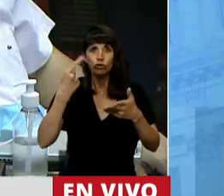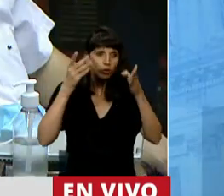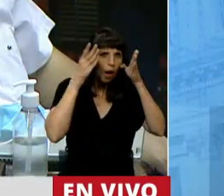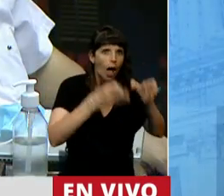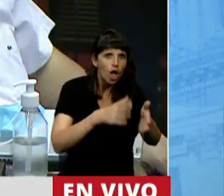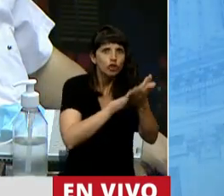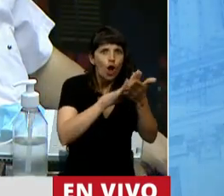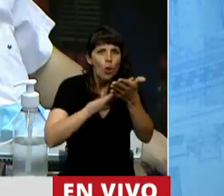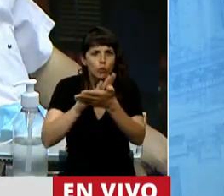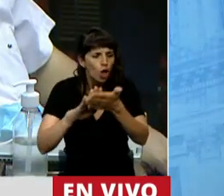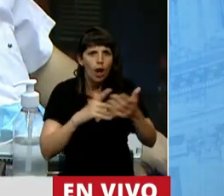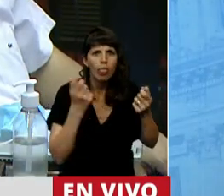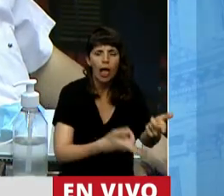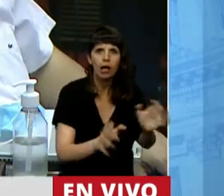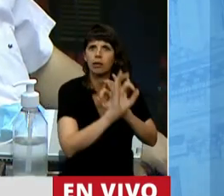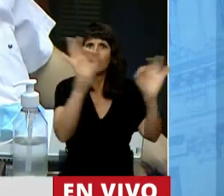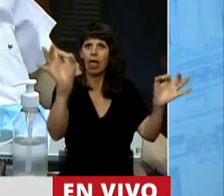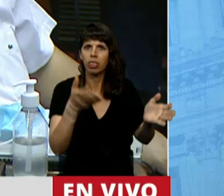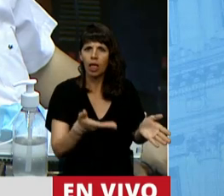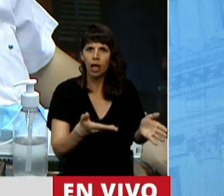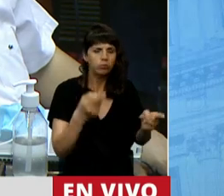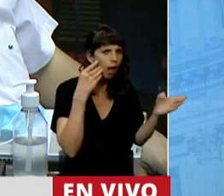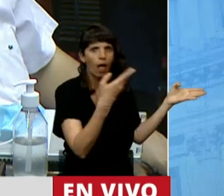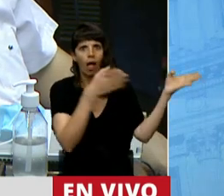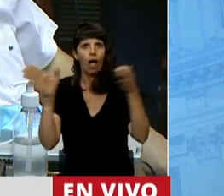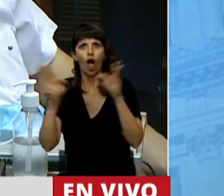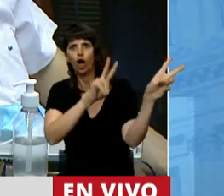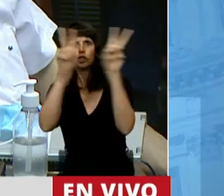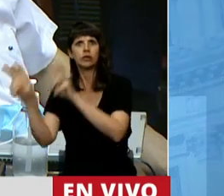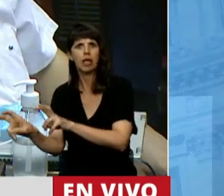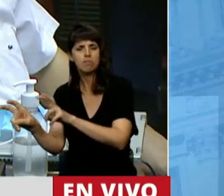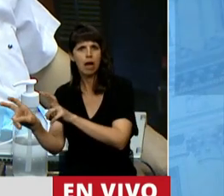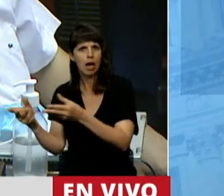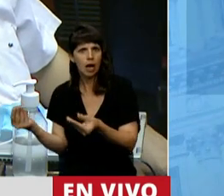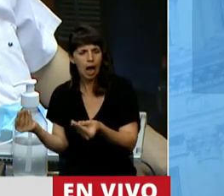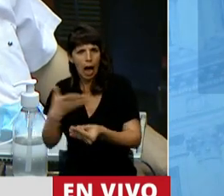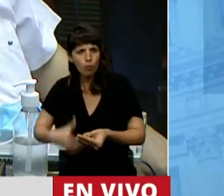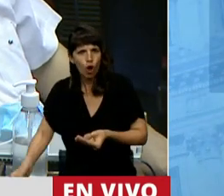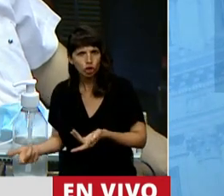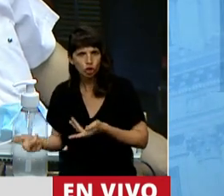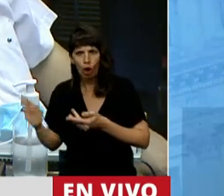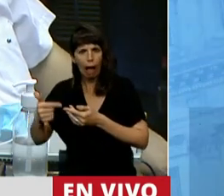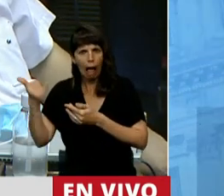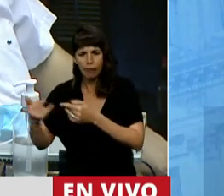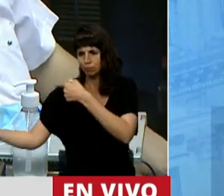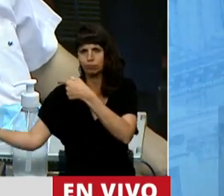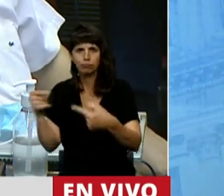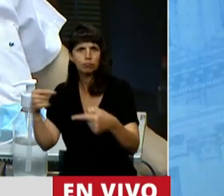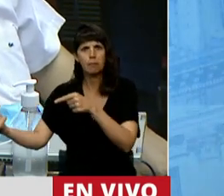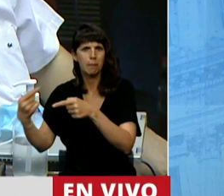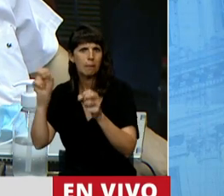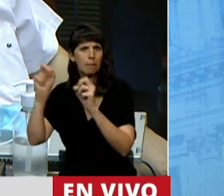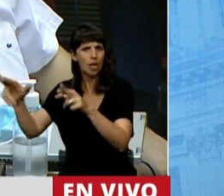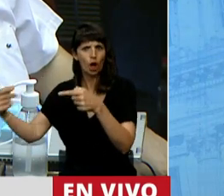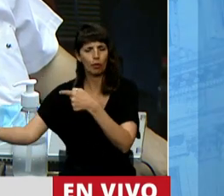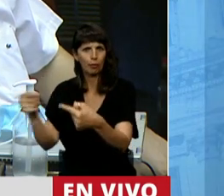la que se encuentra el país, este gobierno se enfoca en un tema que genera más polémica y más división entre nosotros, entre los argentinos.